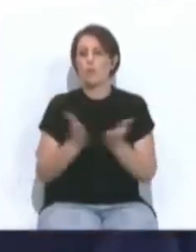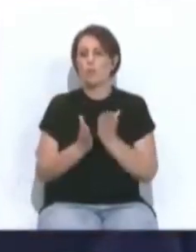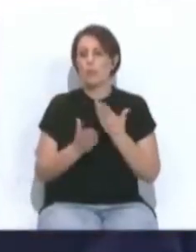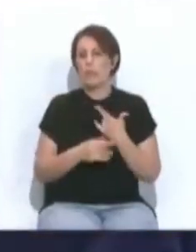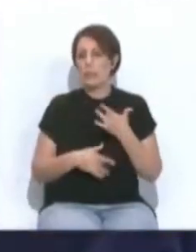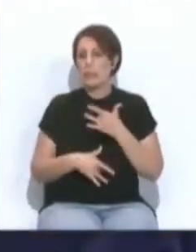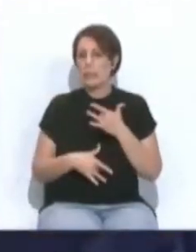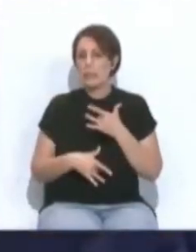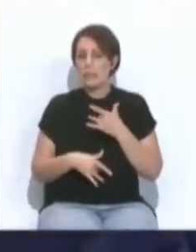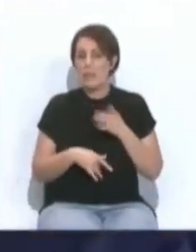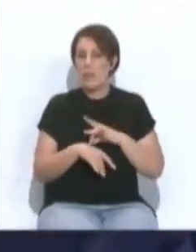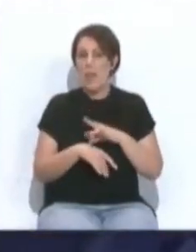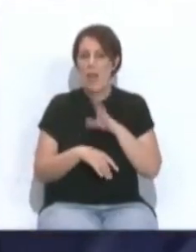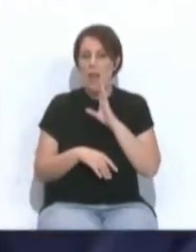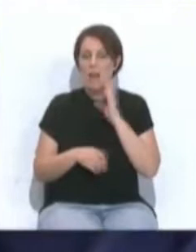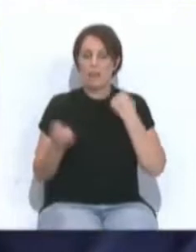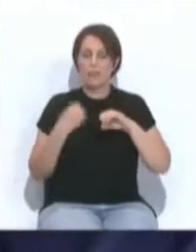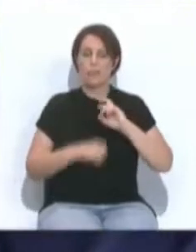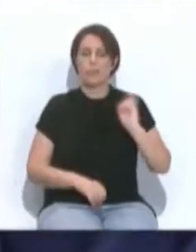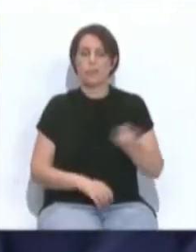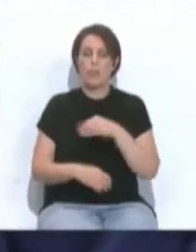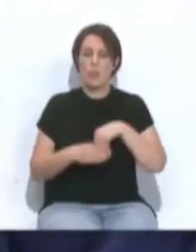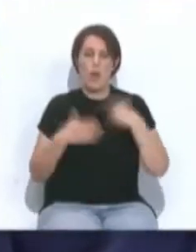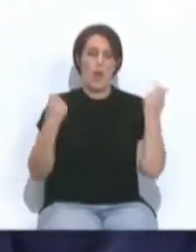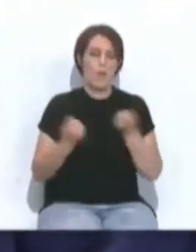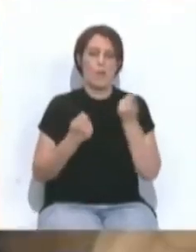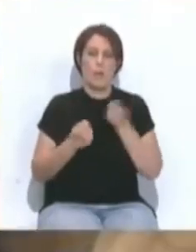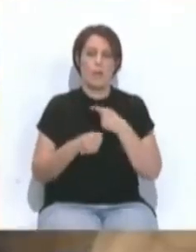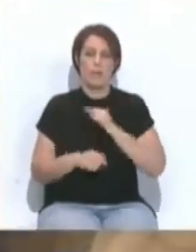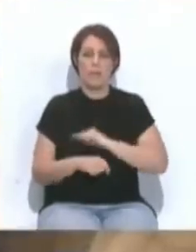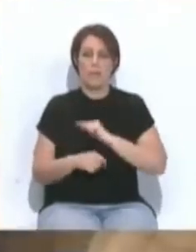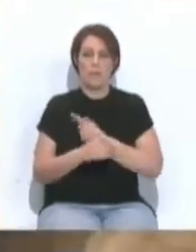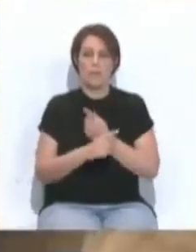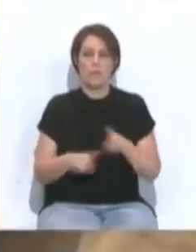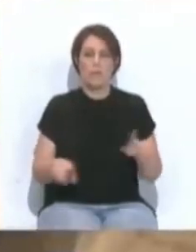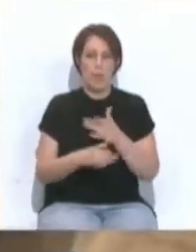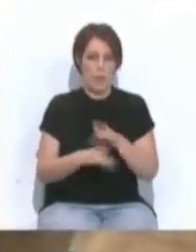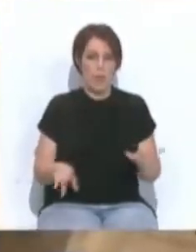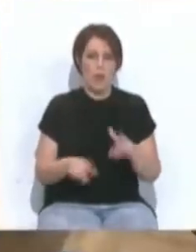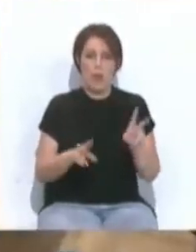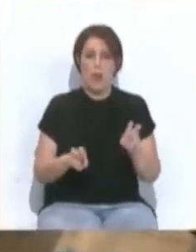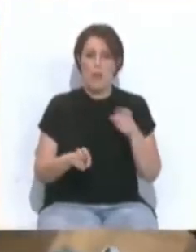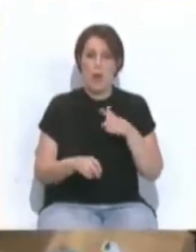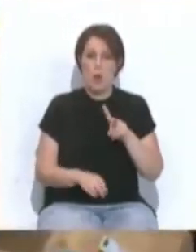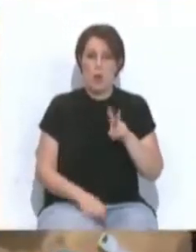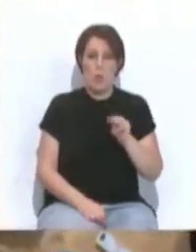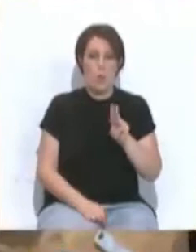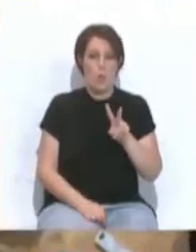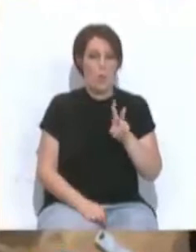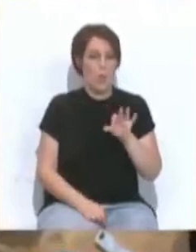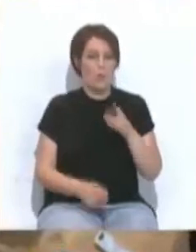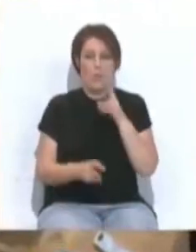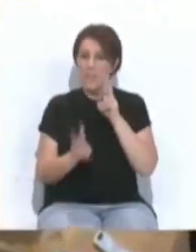patología, se han llevado a cabo diferentes acciones dentro de una campaña de concienciación. Bajo el lema Demos Visibilidad al Blupus,